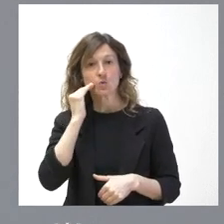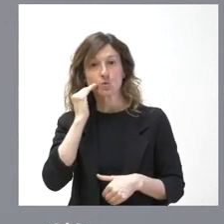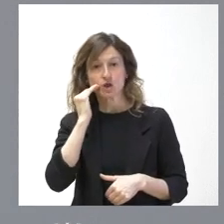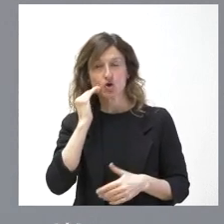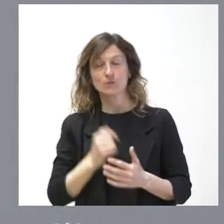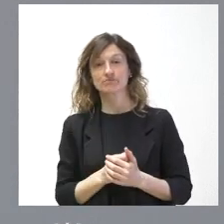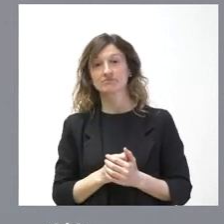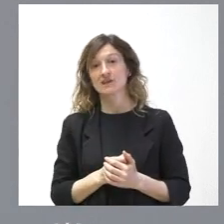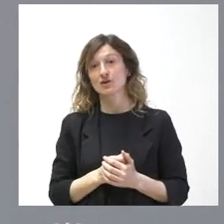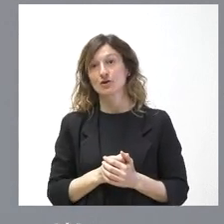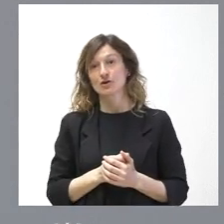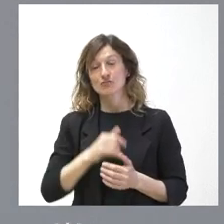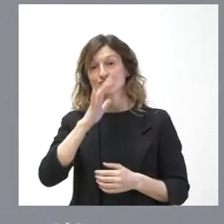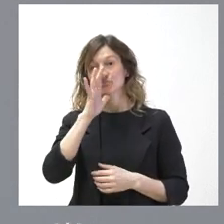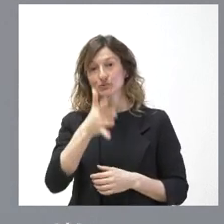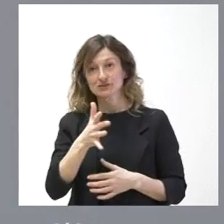por tanto,